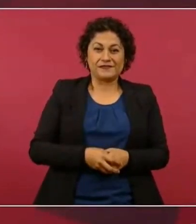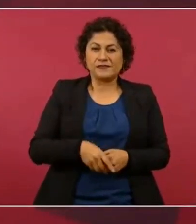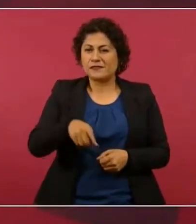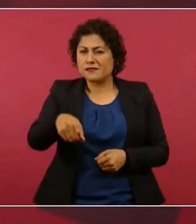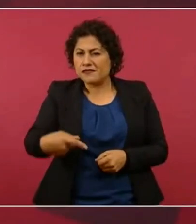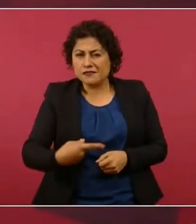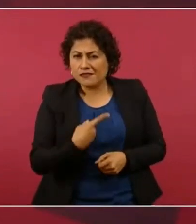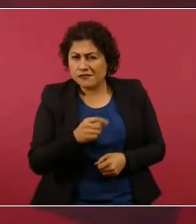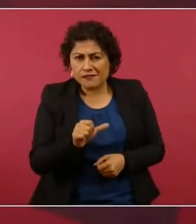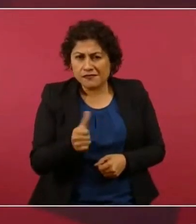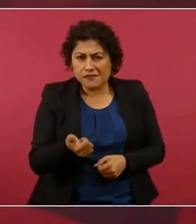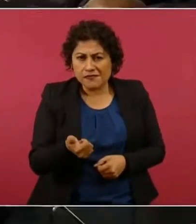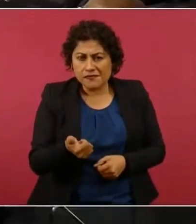pregunta otra ah que